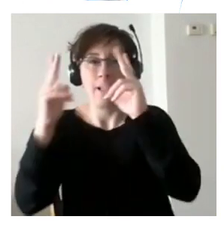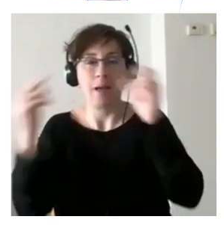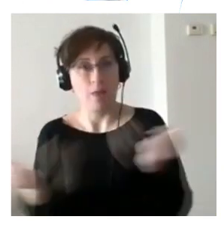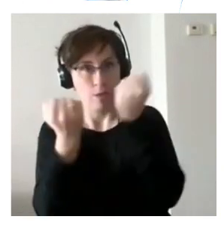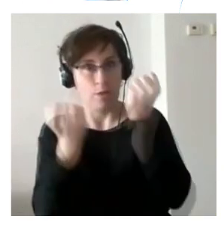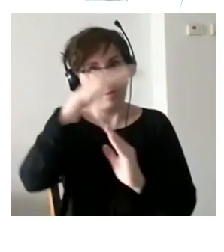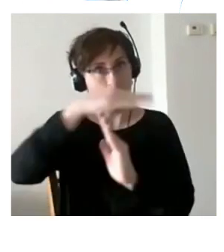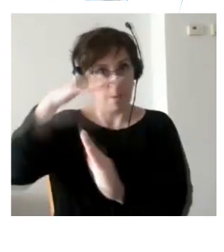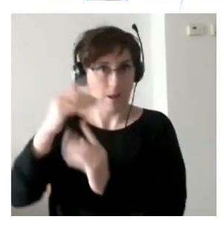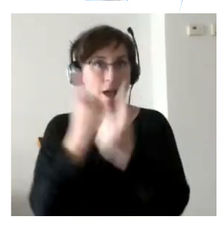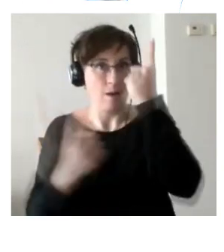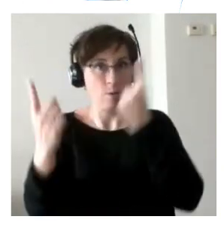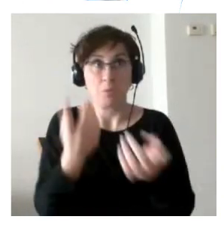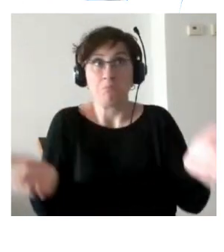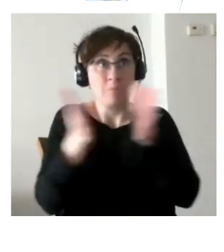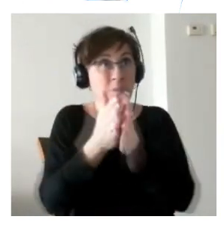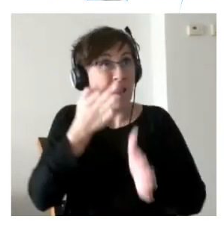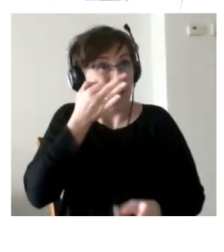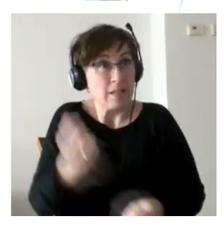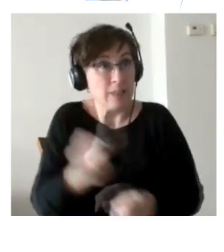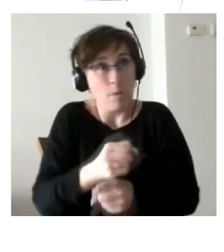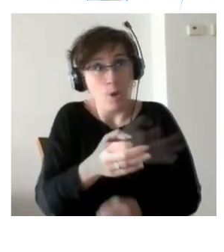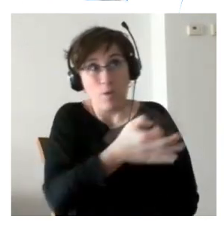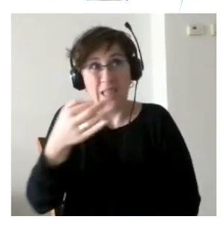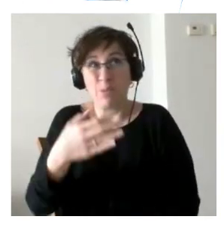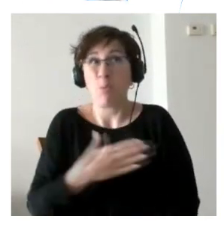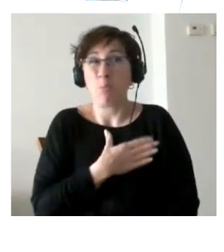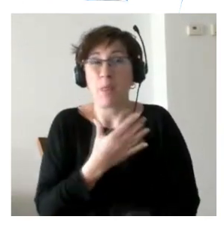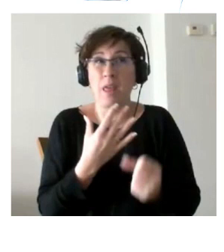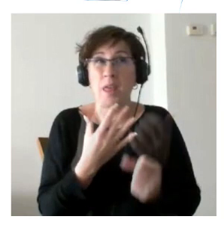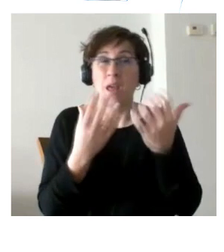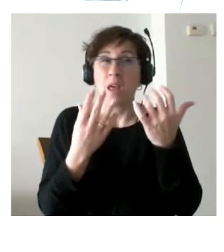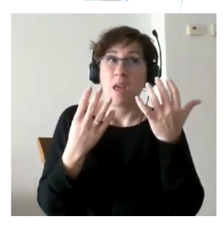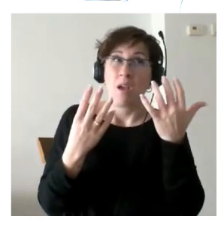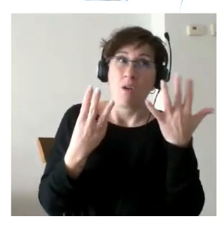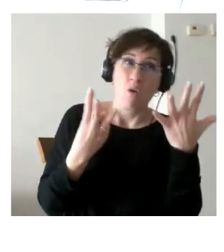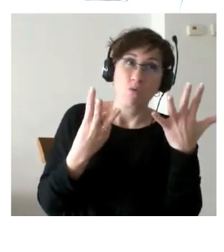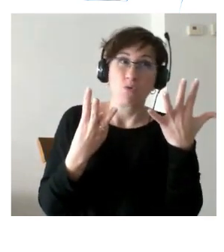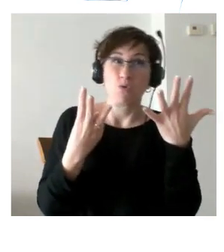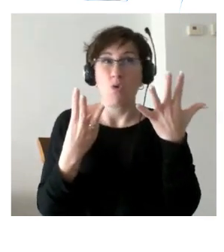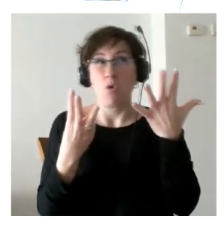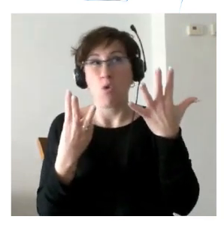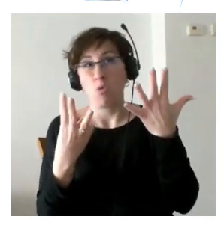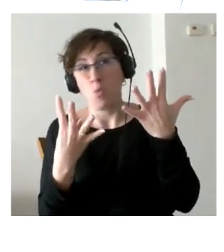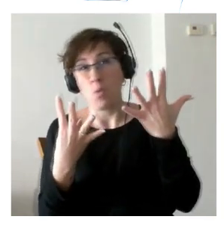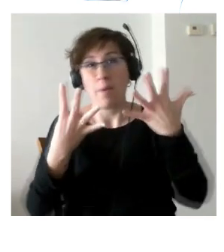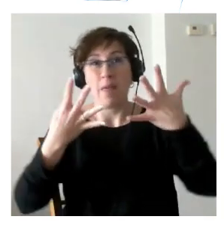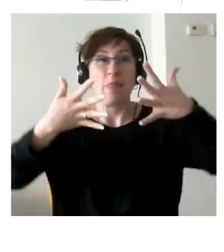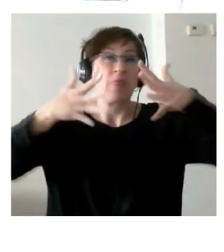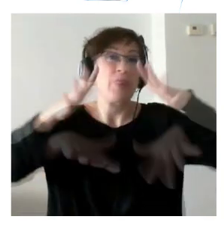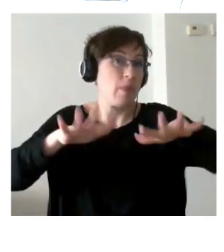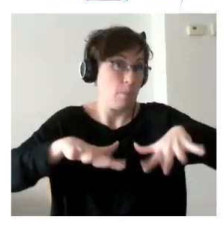hablando casi de una manera efectiva de 8 9 10 meses efectivos de trabajo